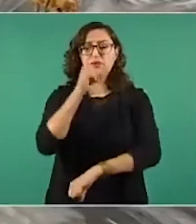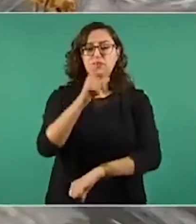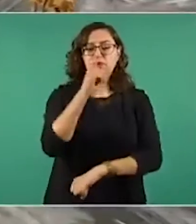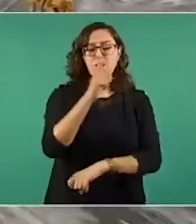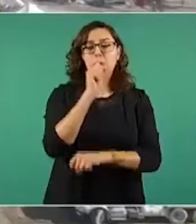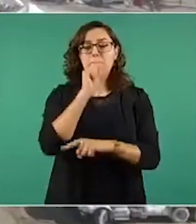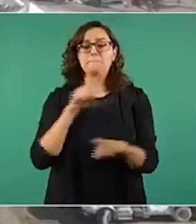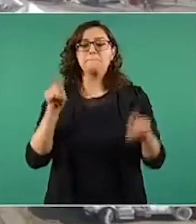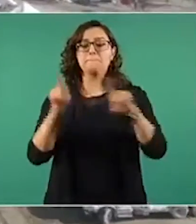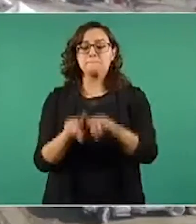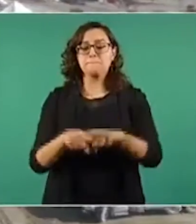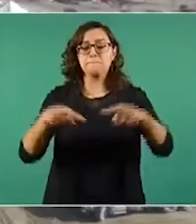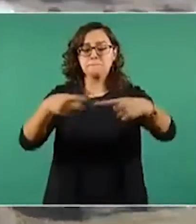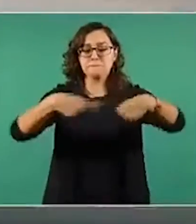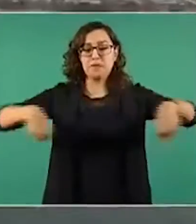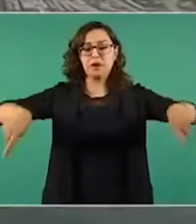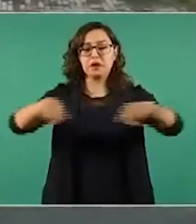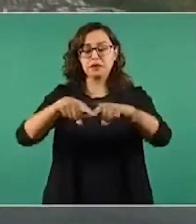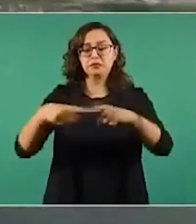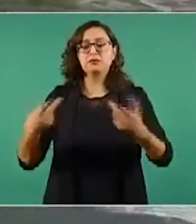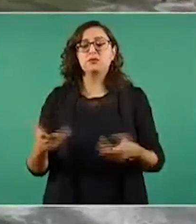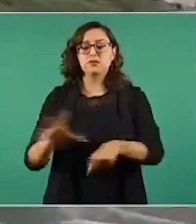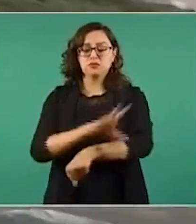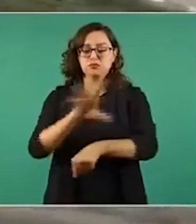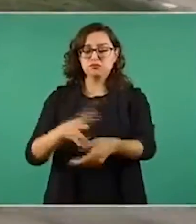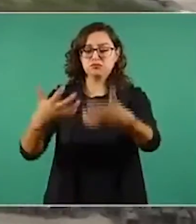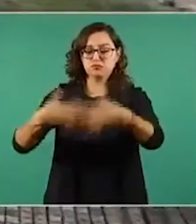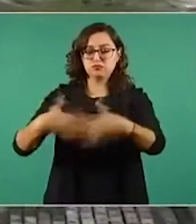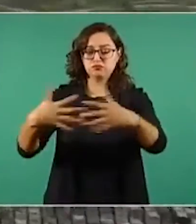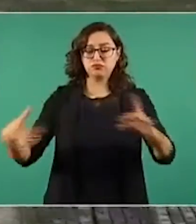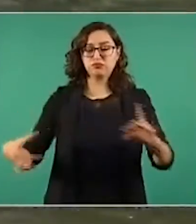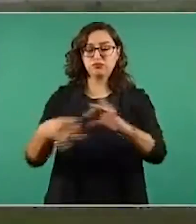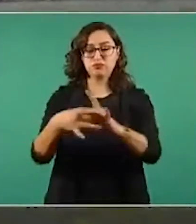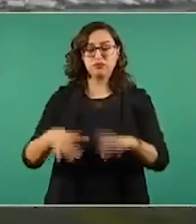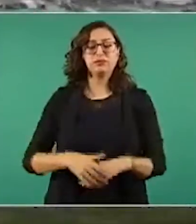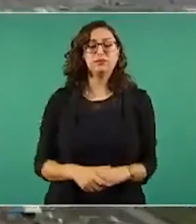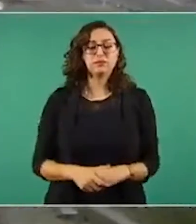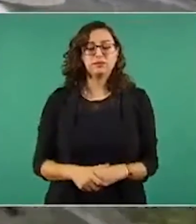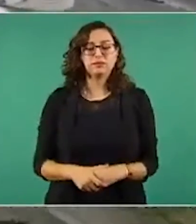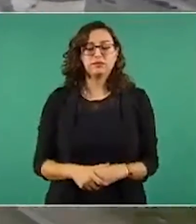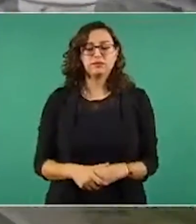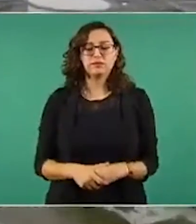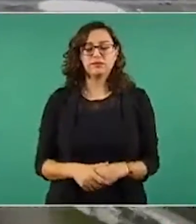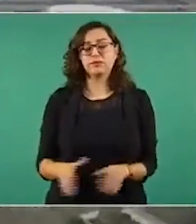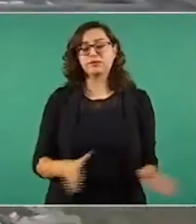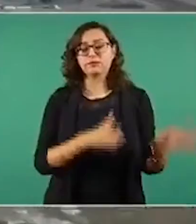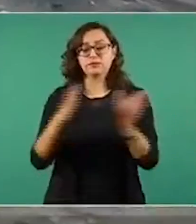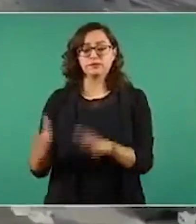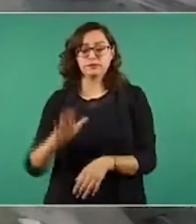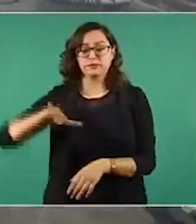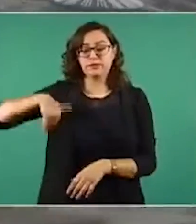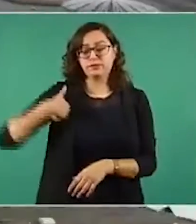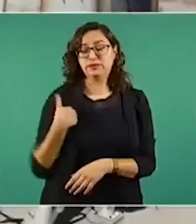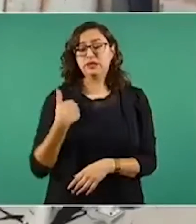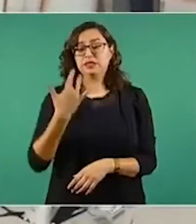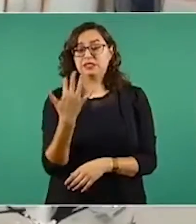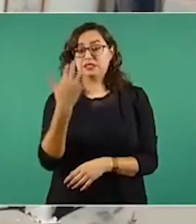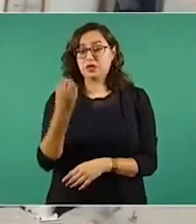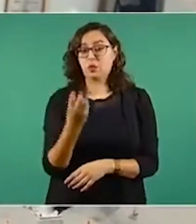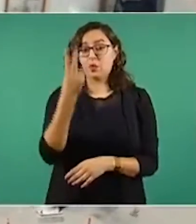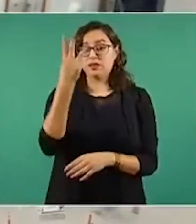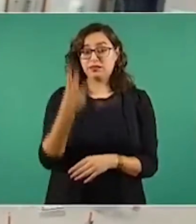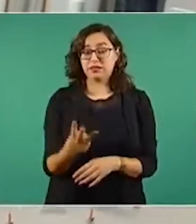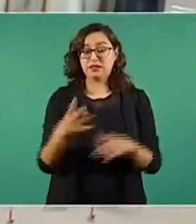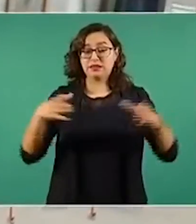plantas de efluentes y cogeneración. En el área de almacenamiento se trabaja en obra mecánica de 53 tanques verticales y